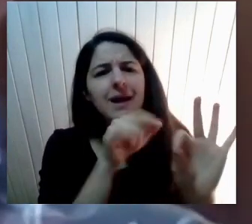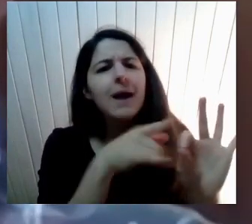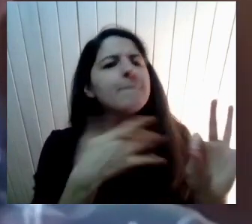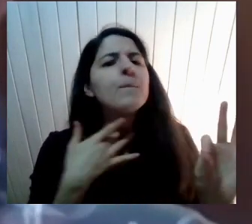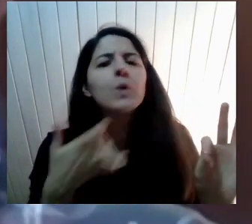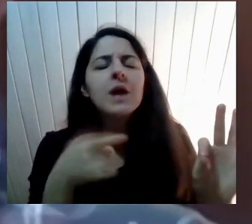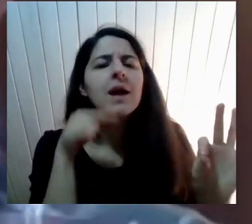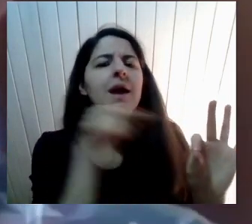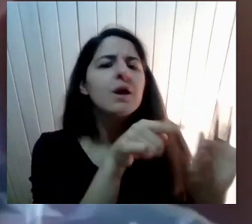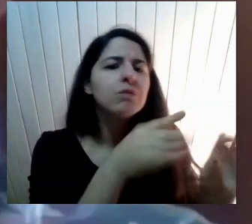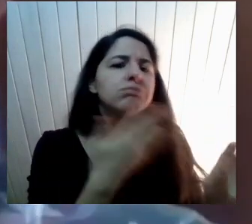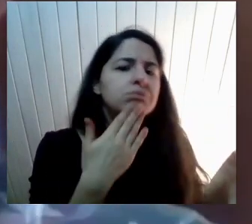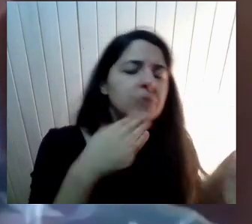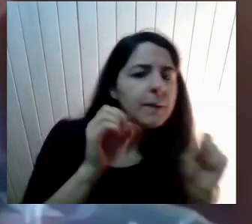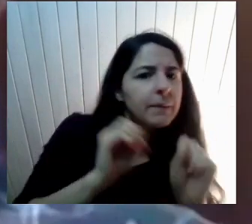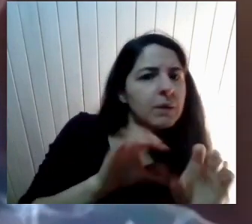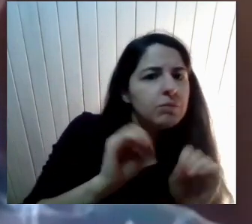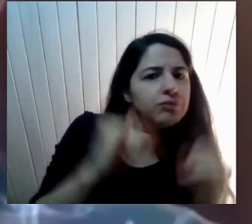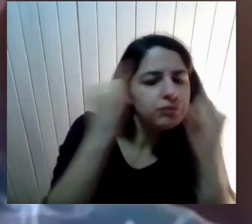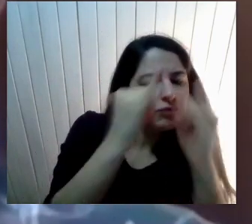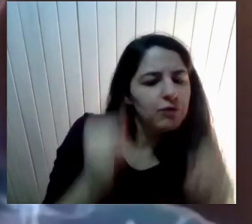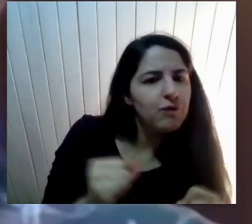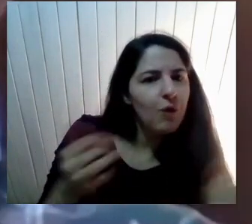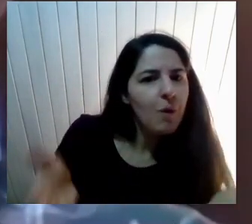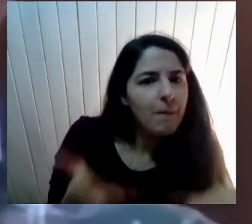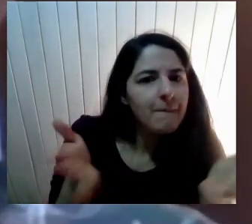La Traba Cierto Que Que